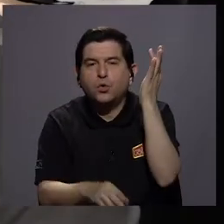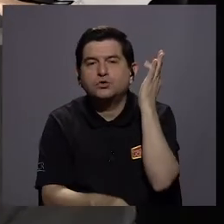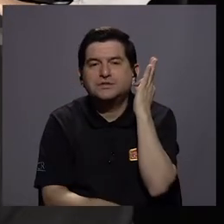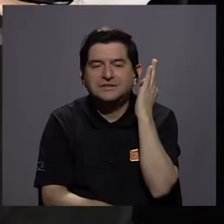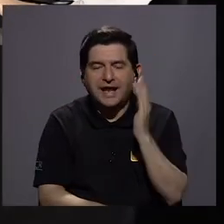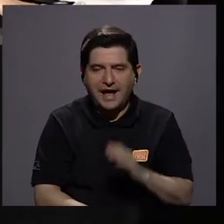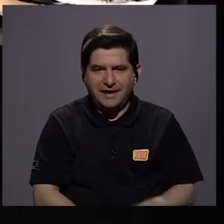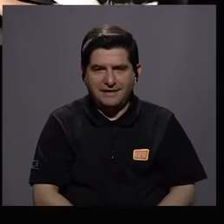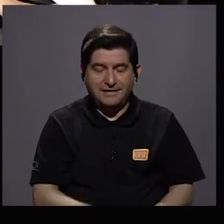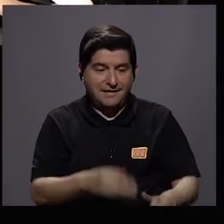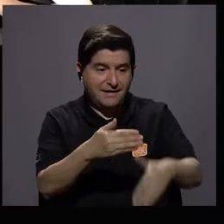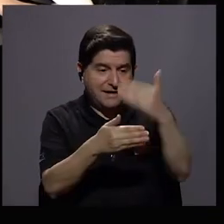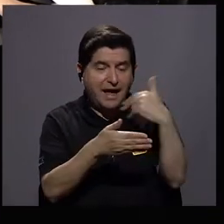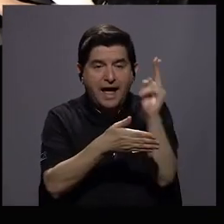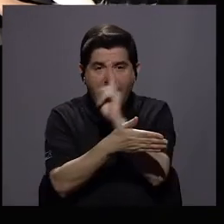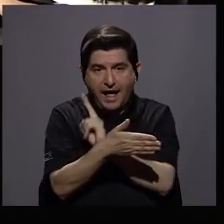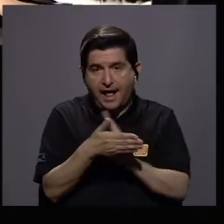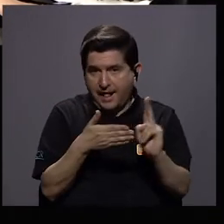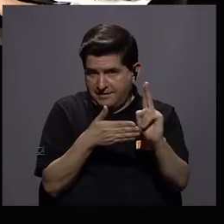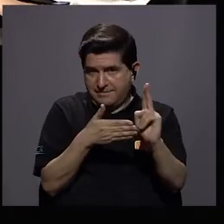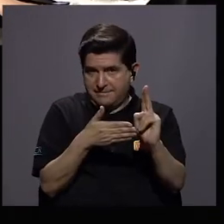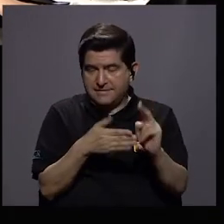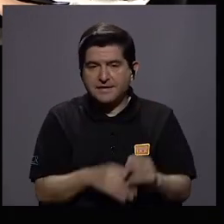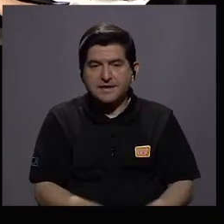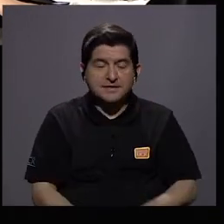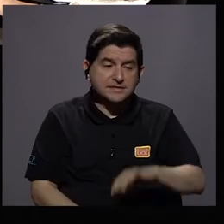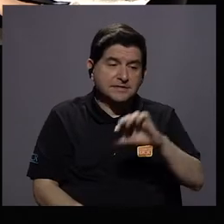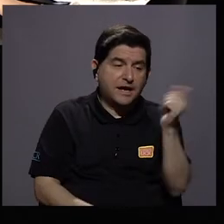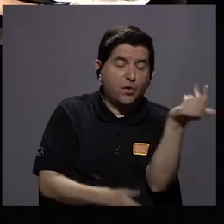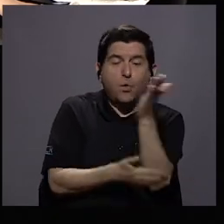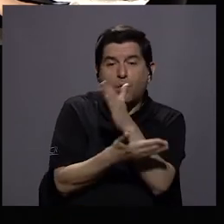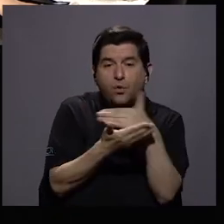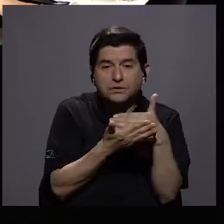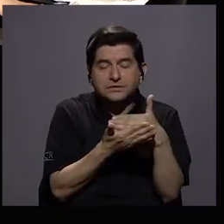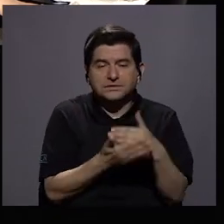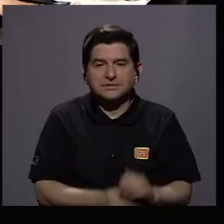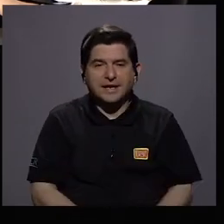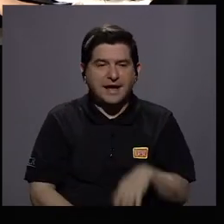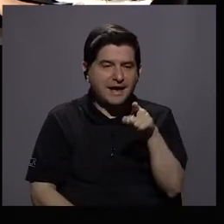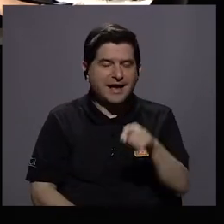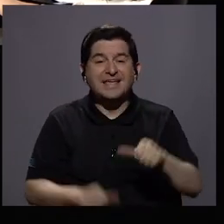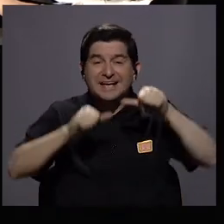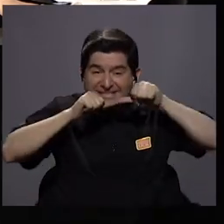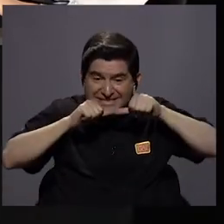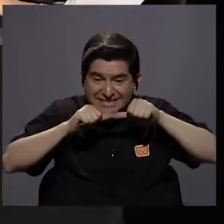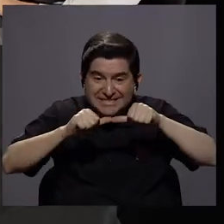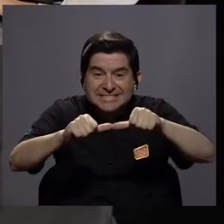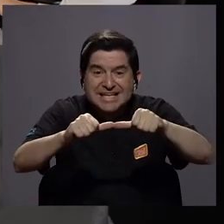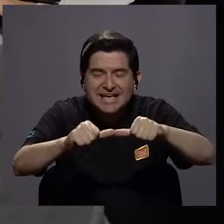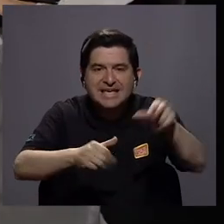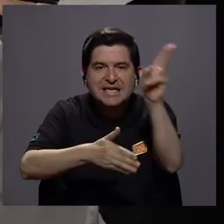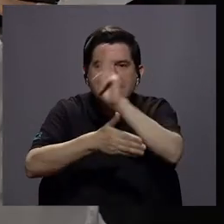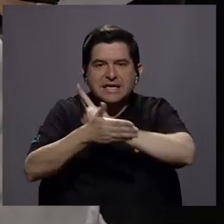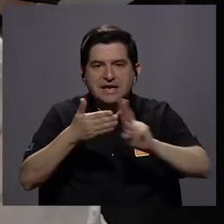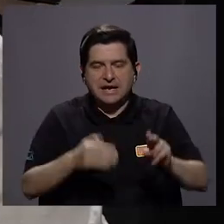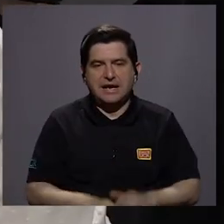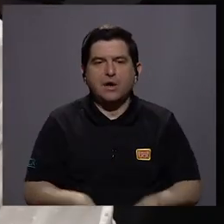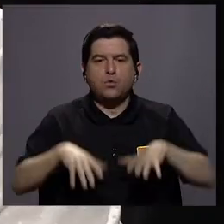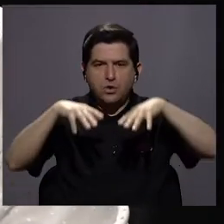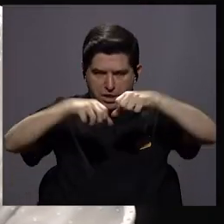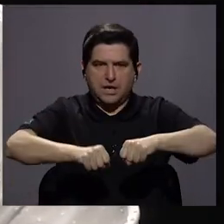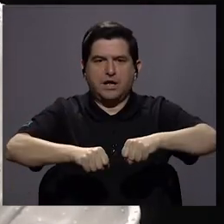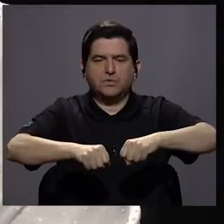quieren antes de la universidad. Está la otra parte de mantenerlas en la universidad para que se creen jóvenes.